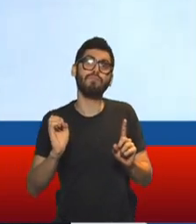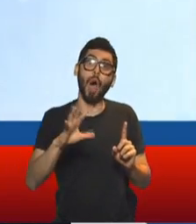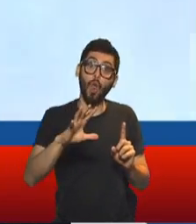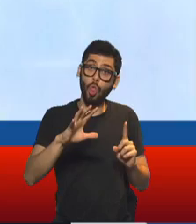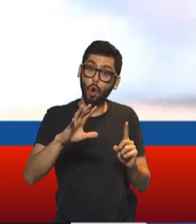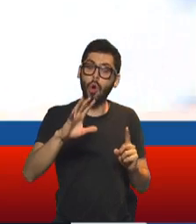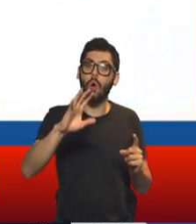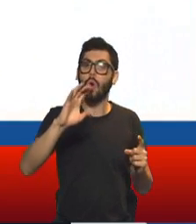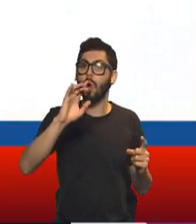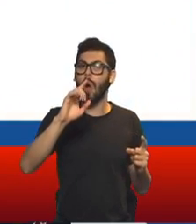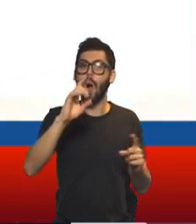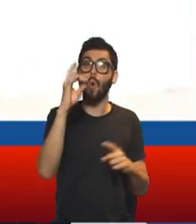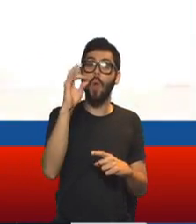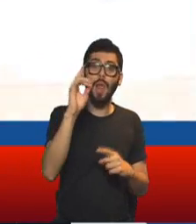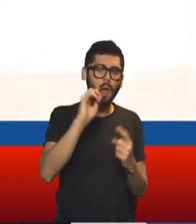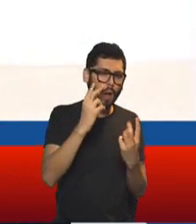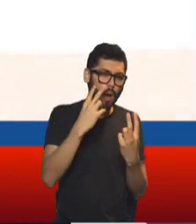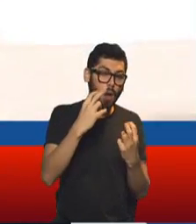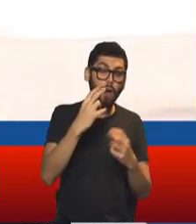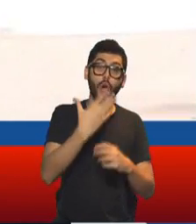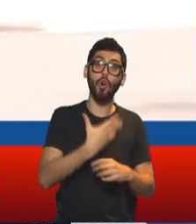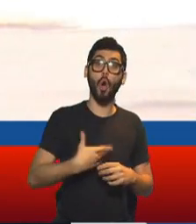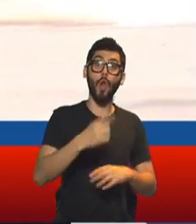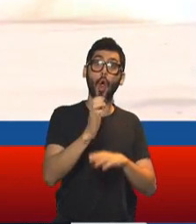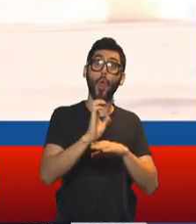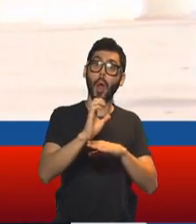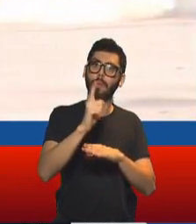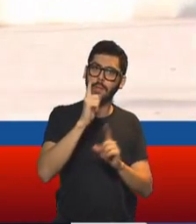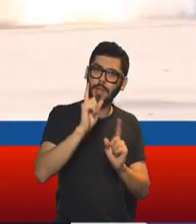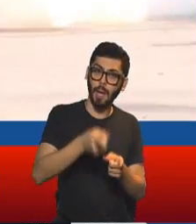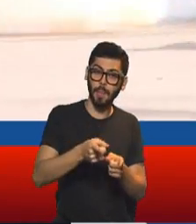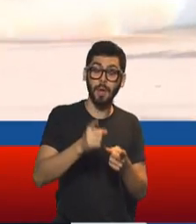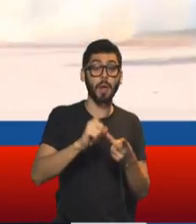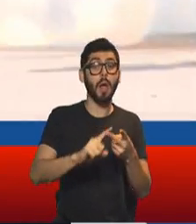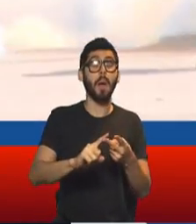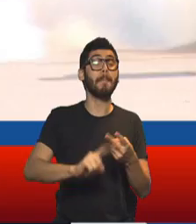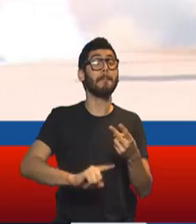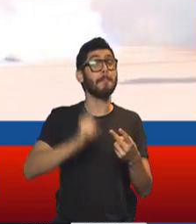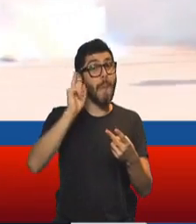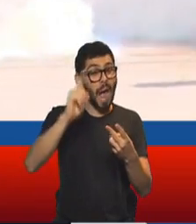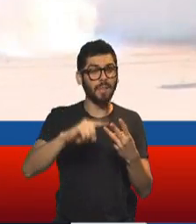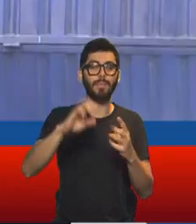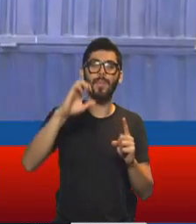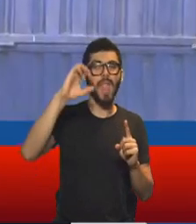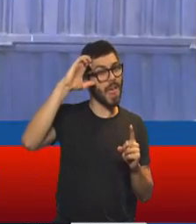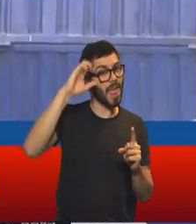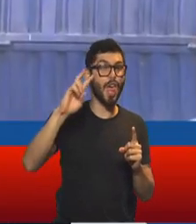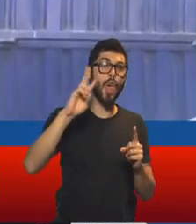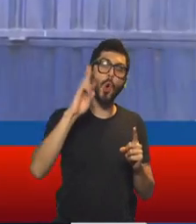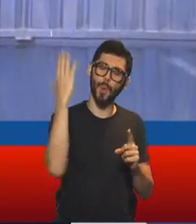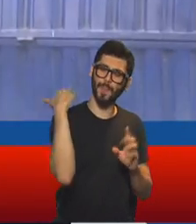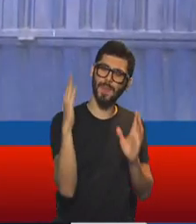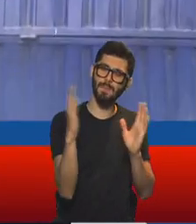investigando en Bolivia por parte del gobierno de Ecuador. Si a eso le suma que en su momento Evo Morales habló de